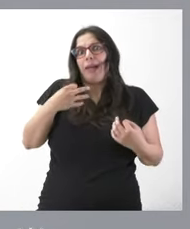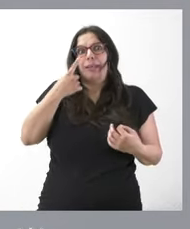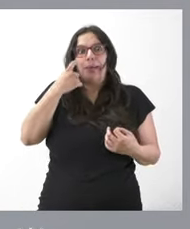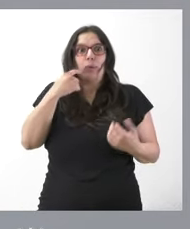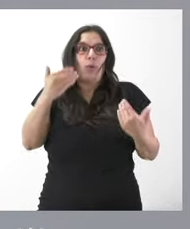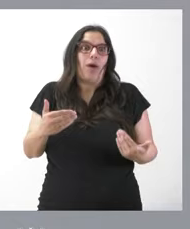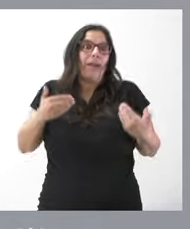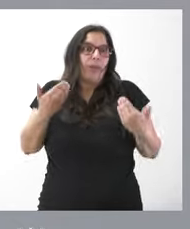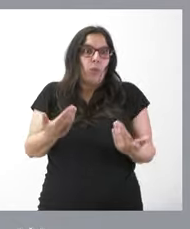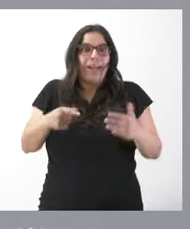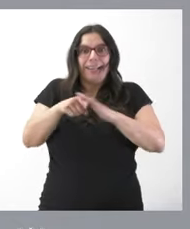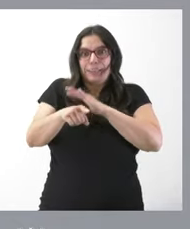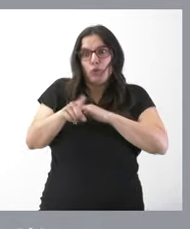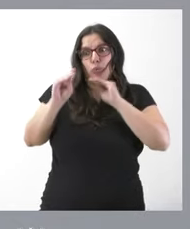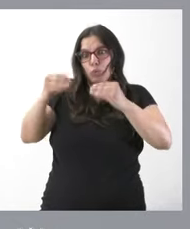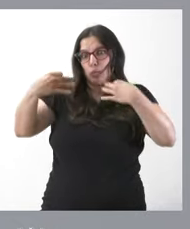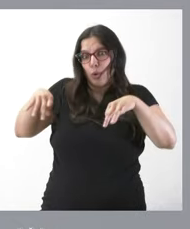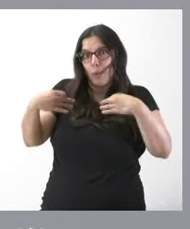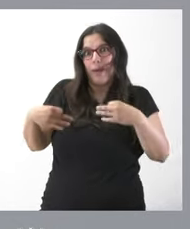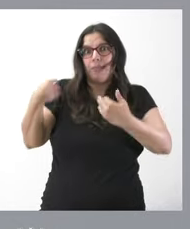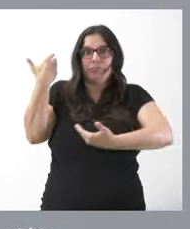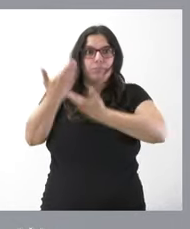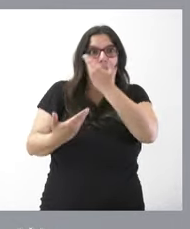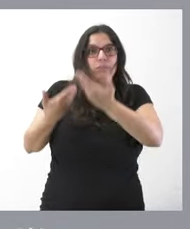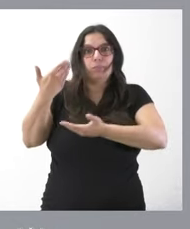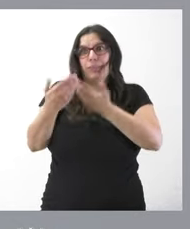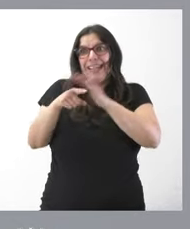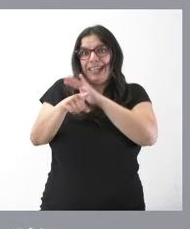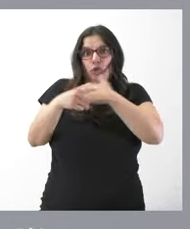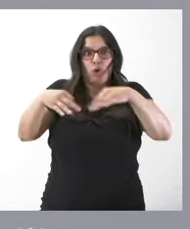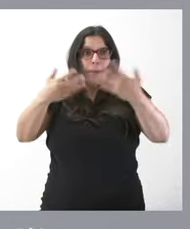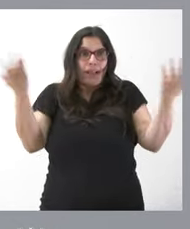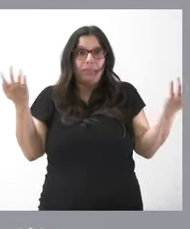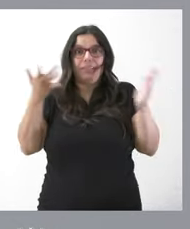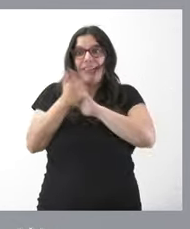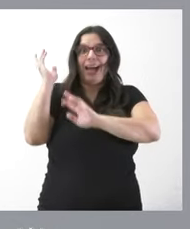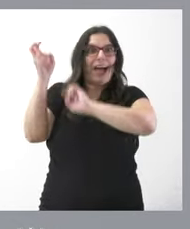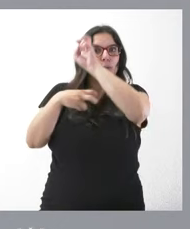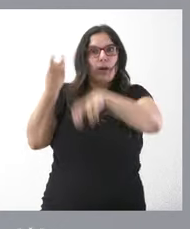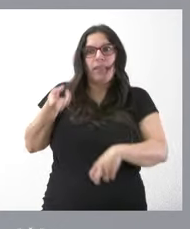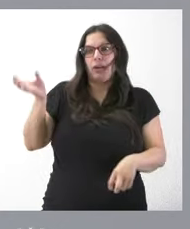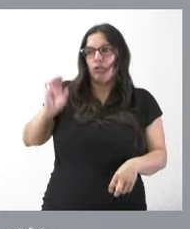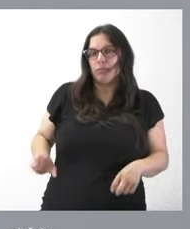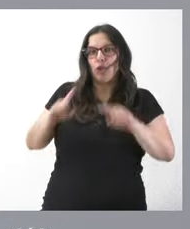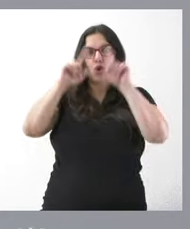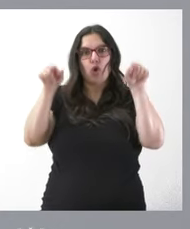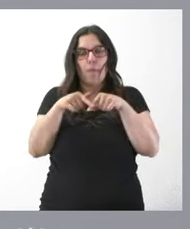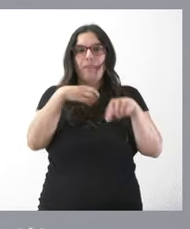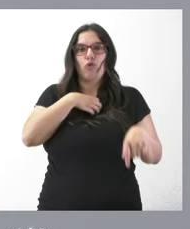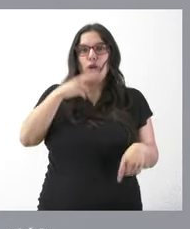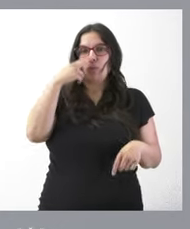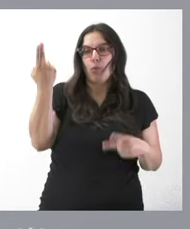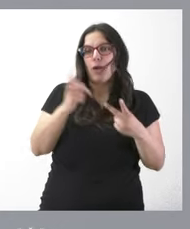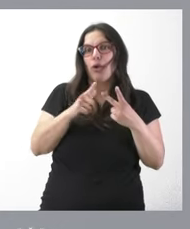de lo que hace un gobierno de mero trámite que es actualizar retribuciones de empleados públicos actualizar y